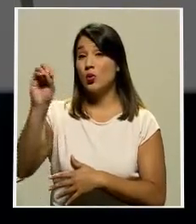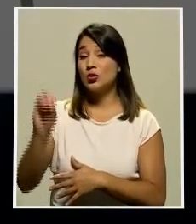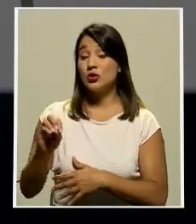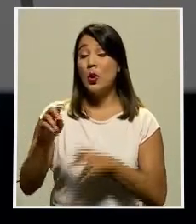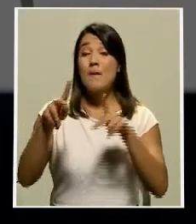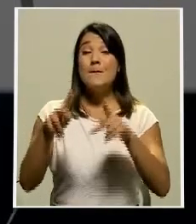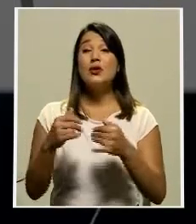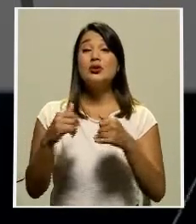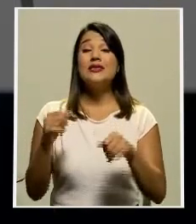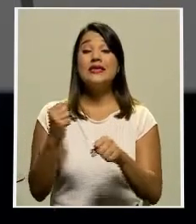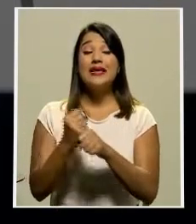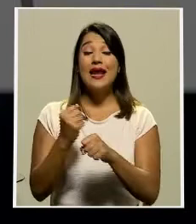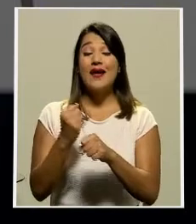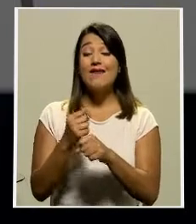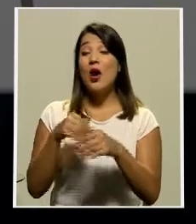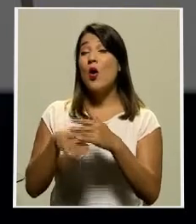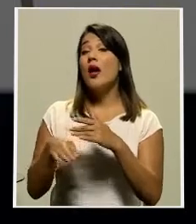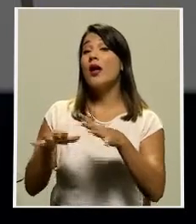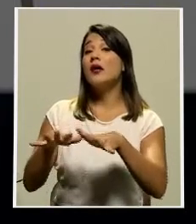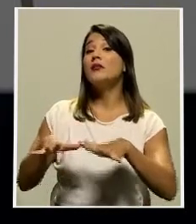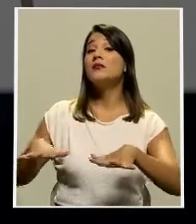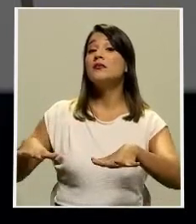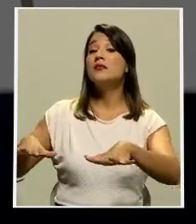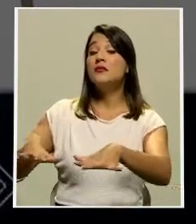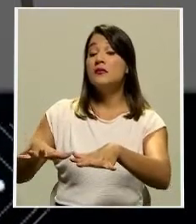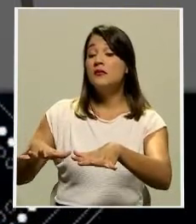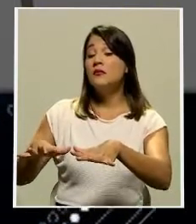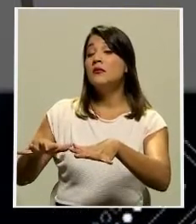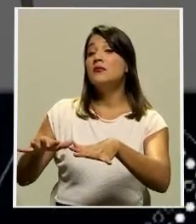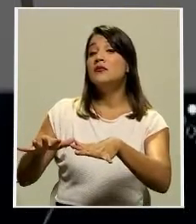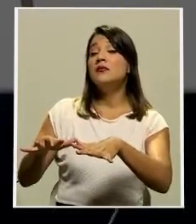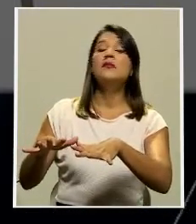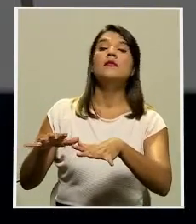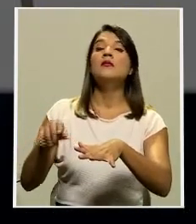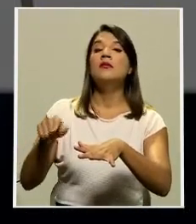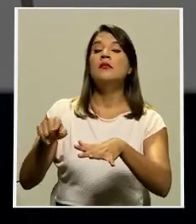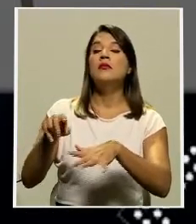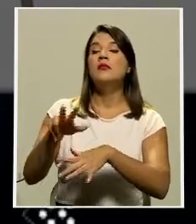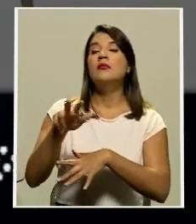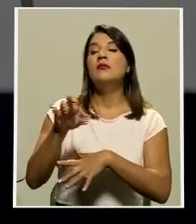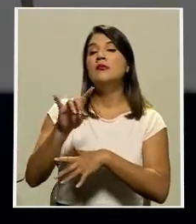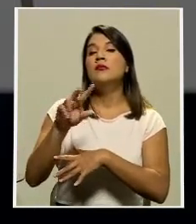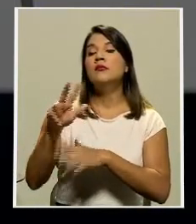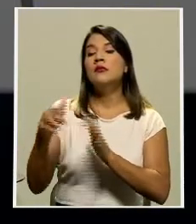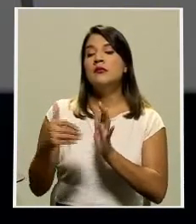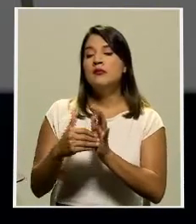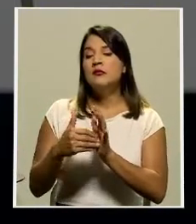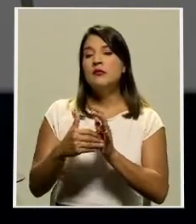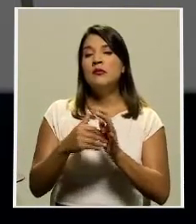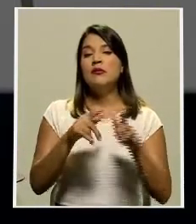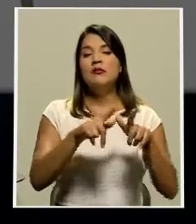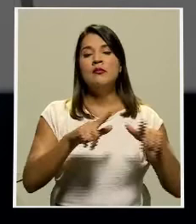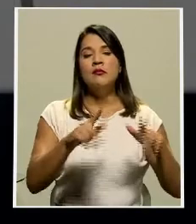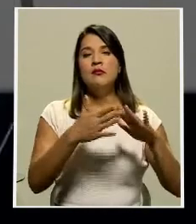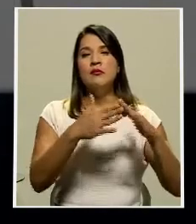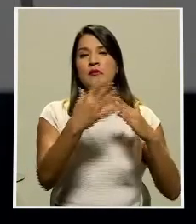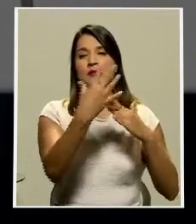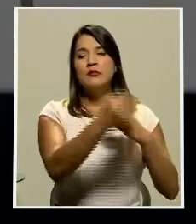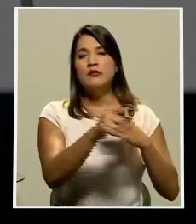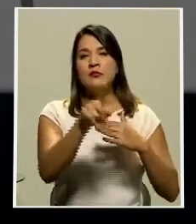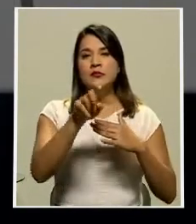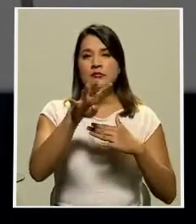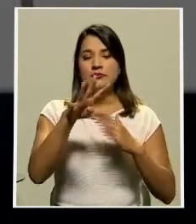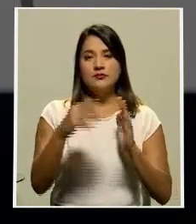desempleadas en la zona urbana se calcularon en 383,000, mientras que la zona rural fueron 104,000 personas.